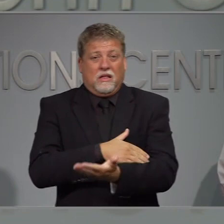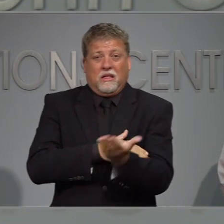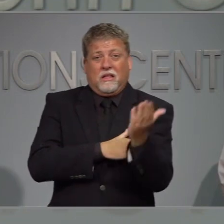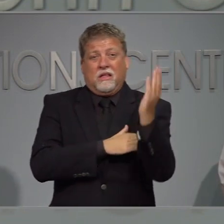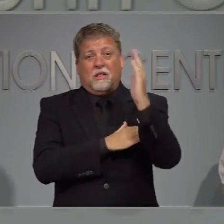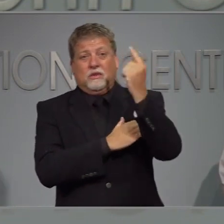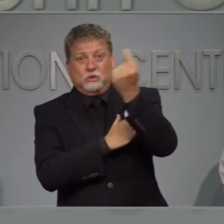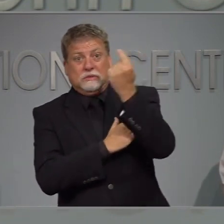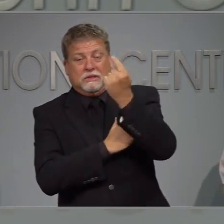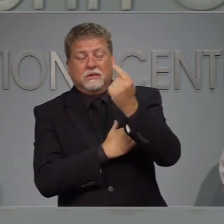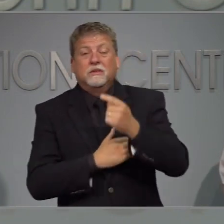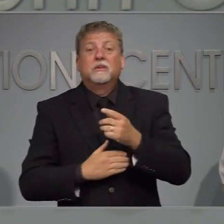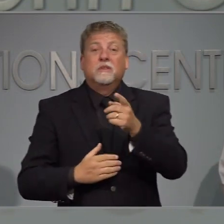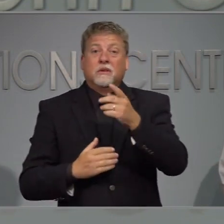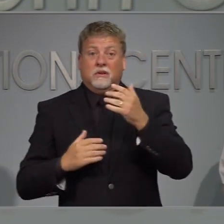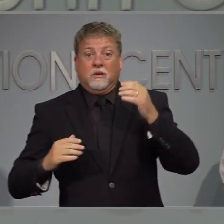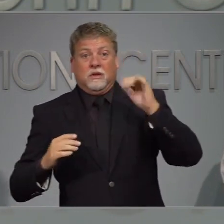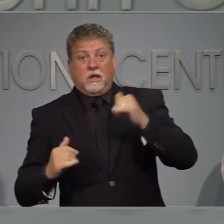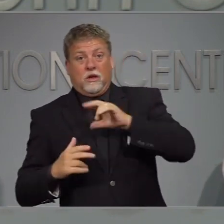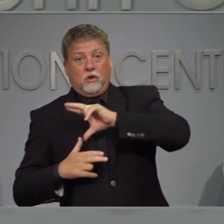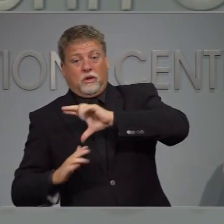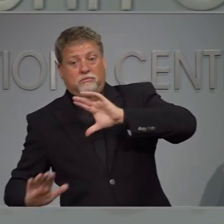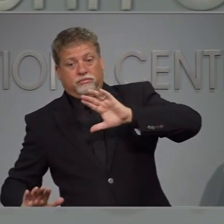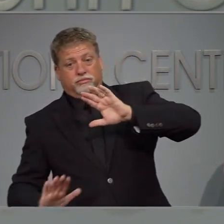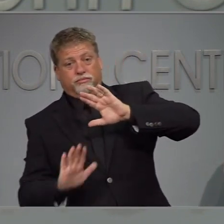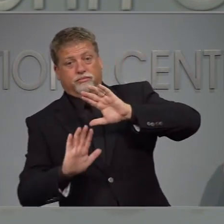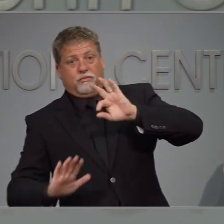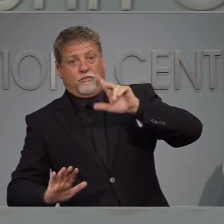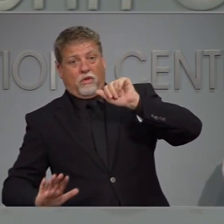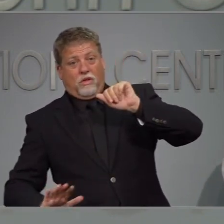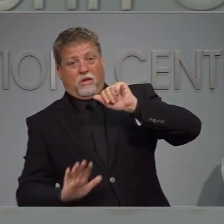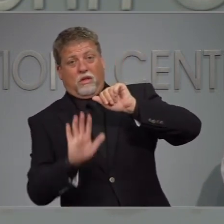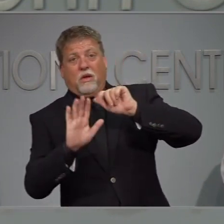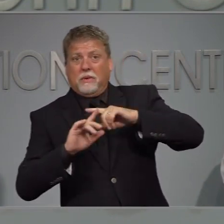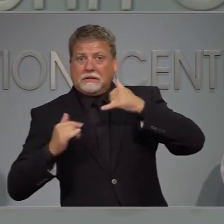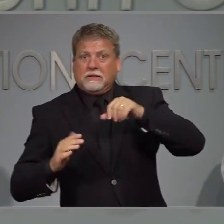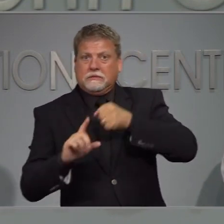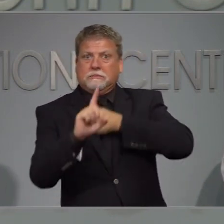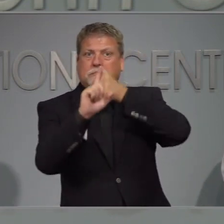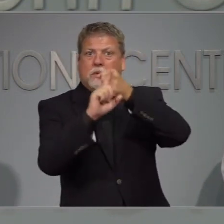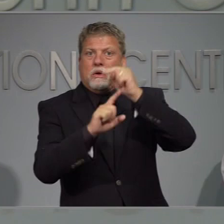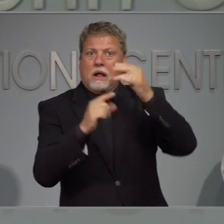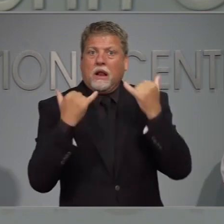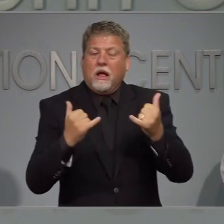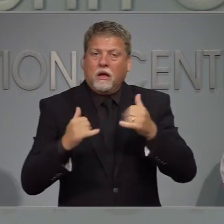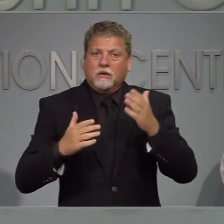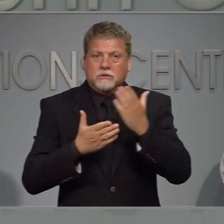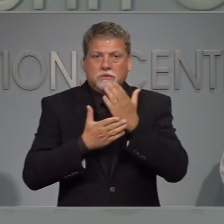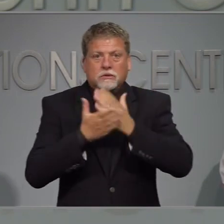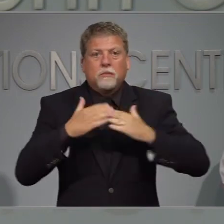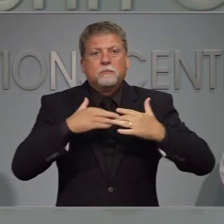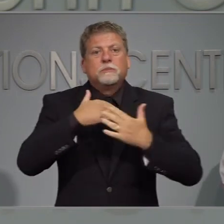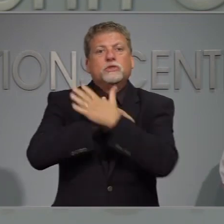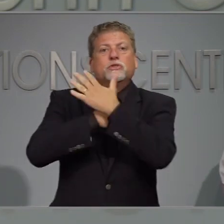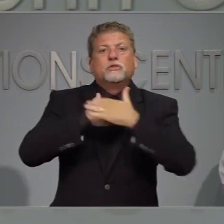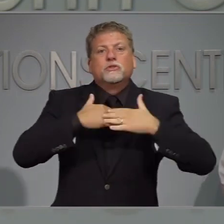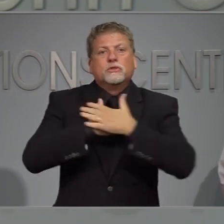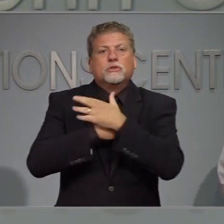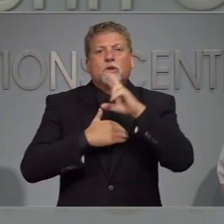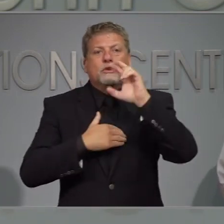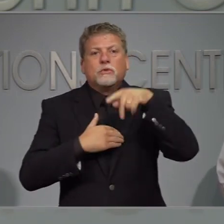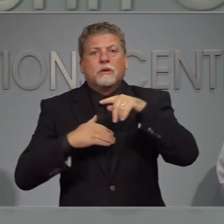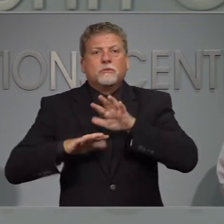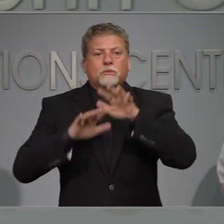De de marejadas y de vientos tropicales está aumentando. El centro